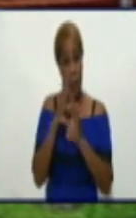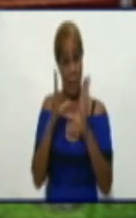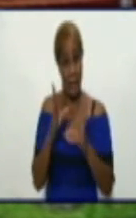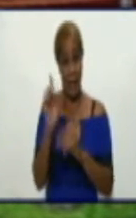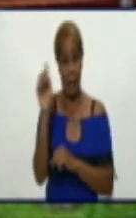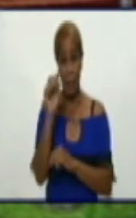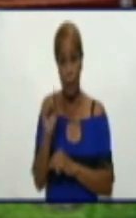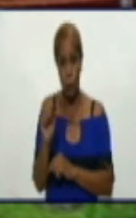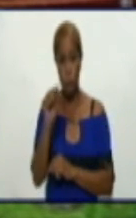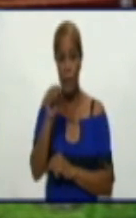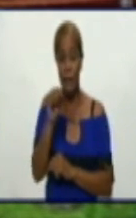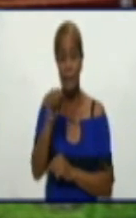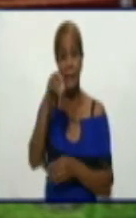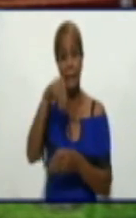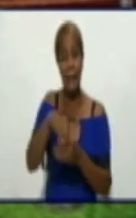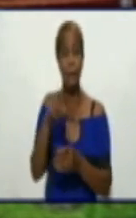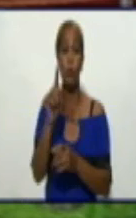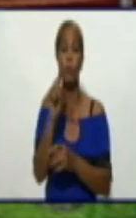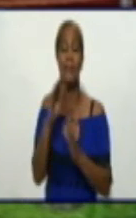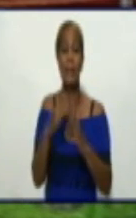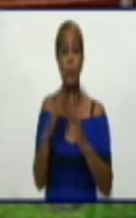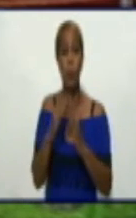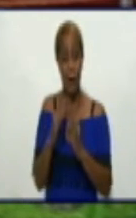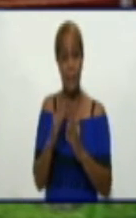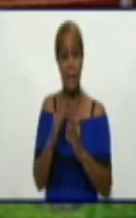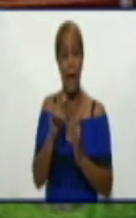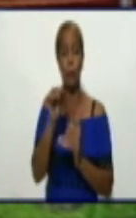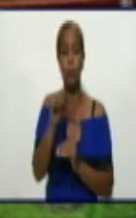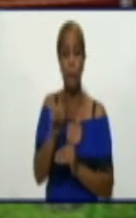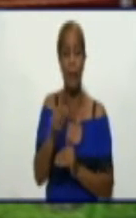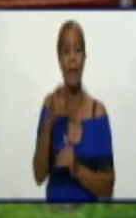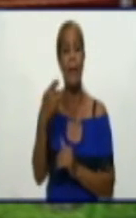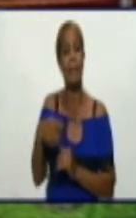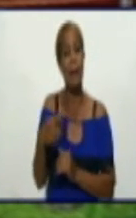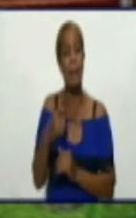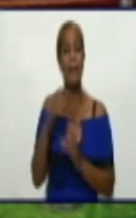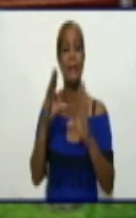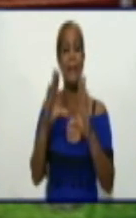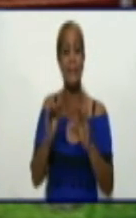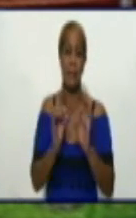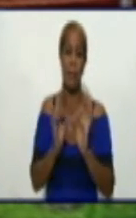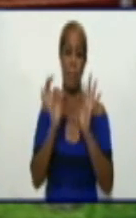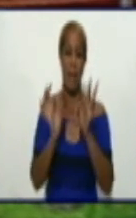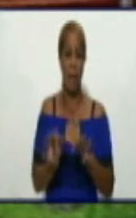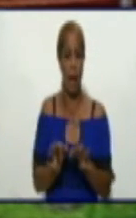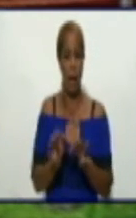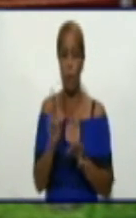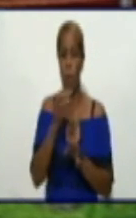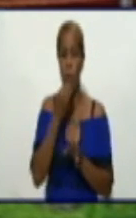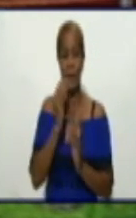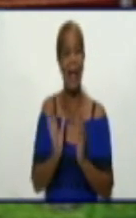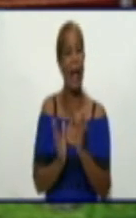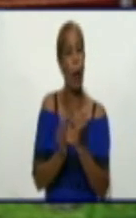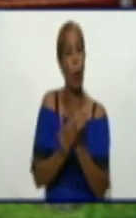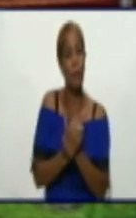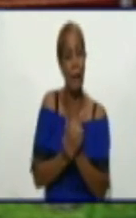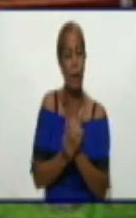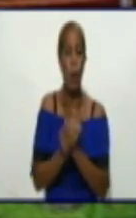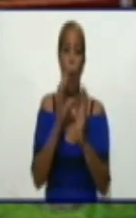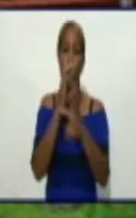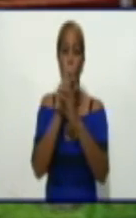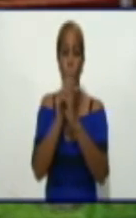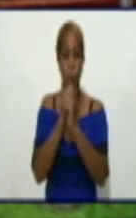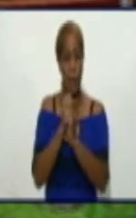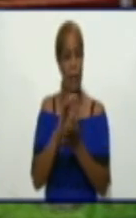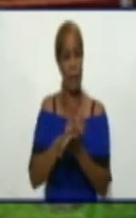que tenga. Porque los sospechosos, el 60% de los positivos en Granma son sospechosos. Y es una